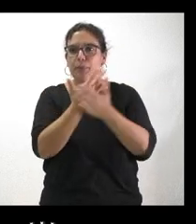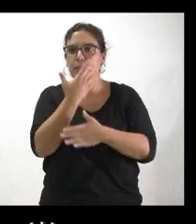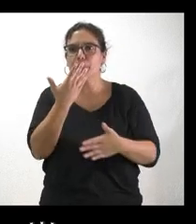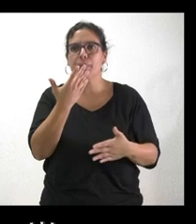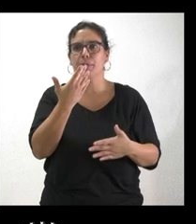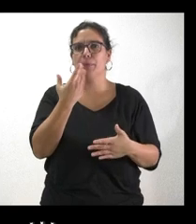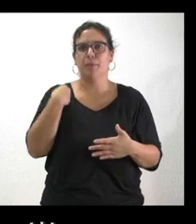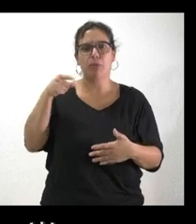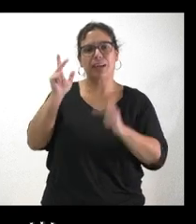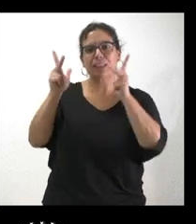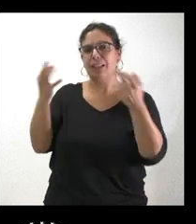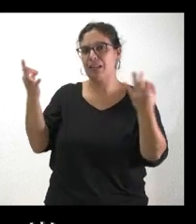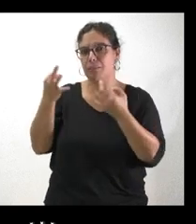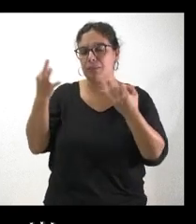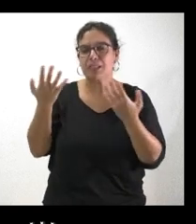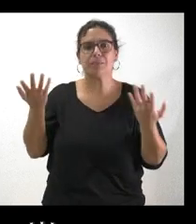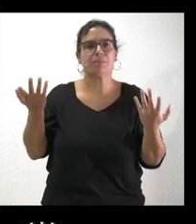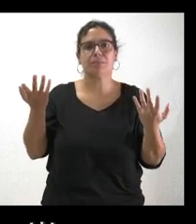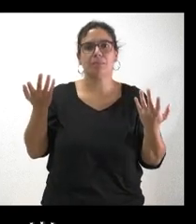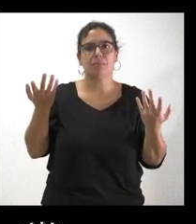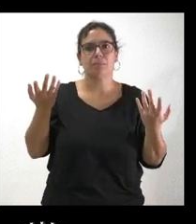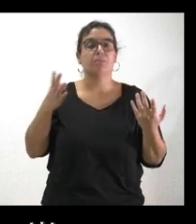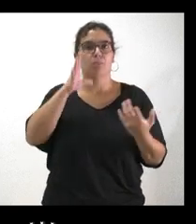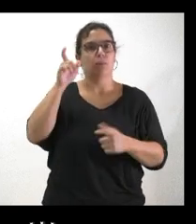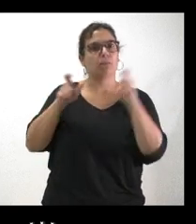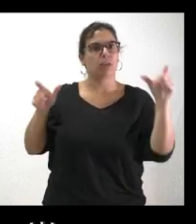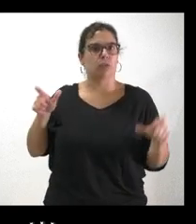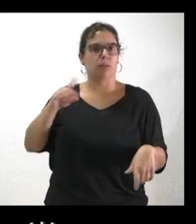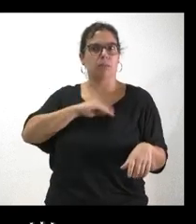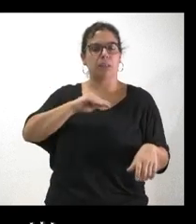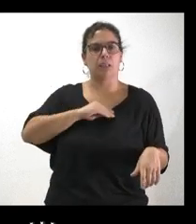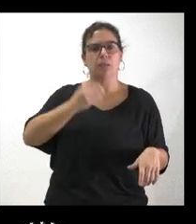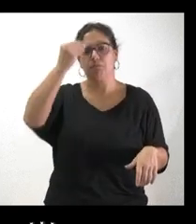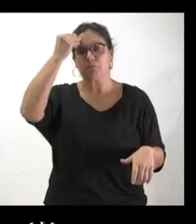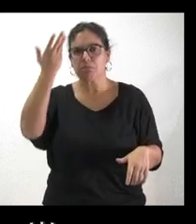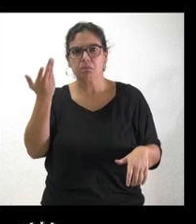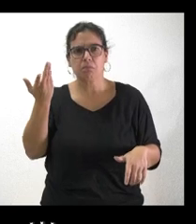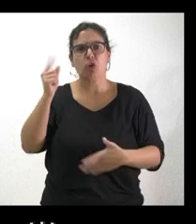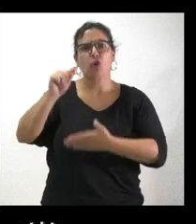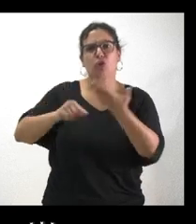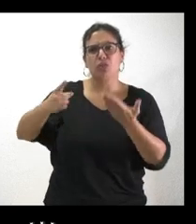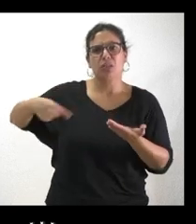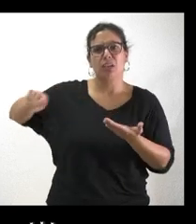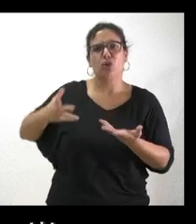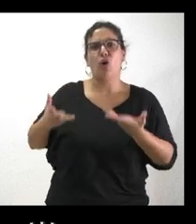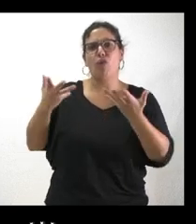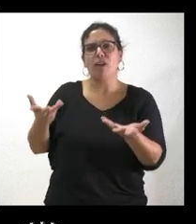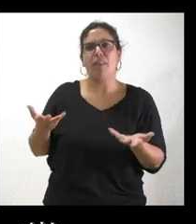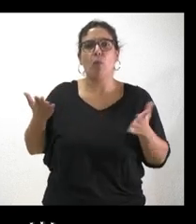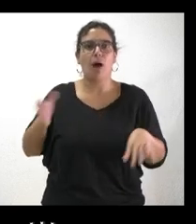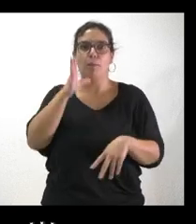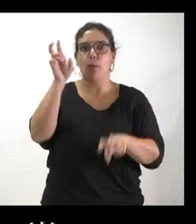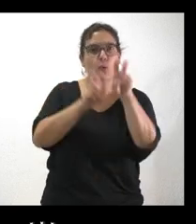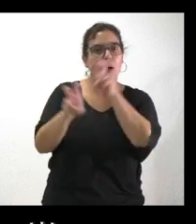allí en la residencia. Y claro, que muchas personas se preguntan qué tipo de contratos se ofrecen para que sea tan